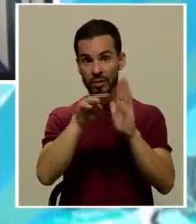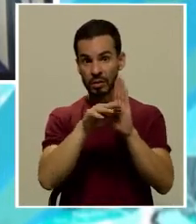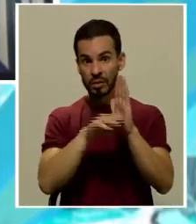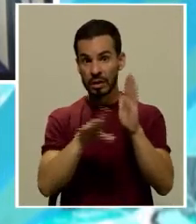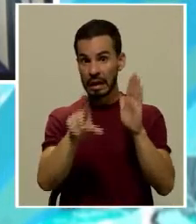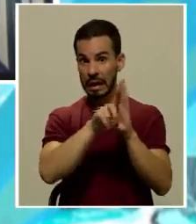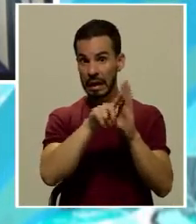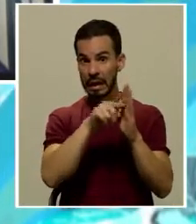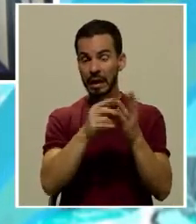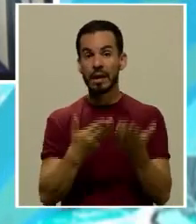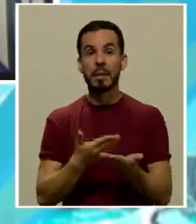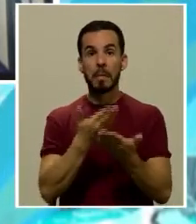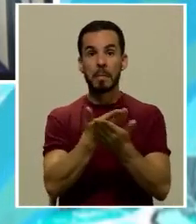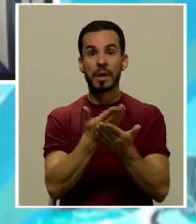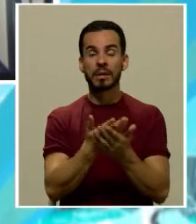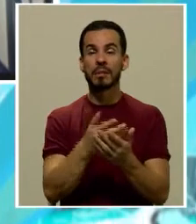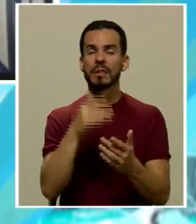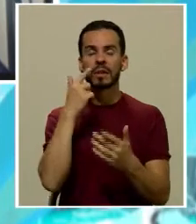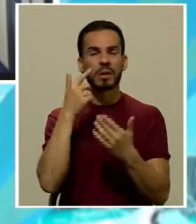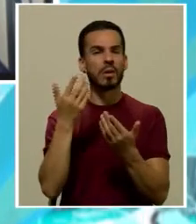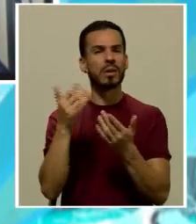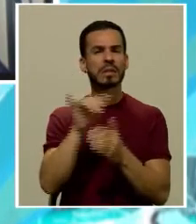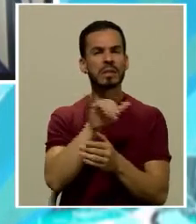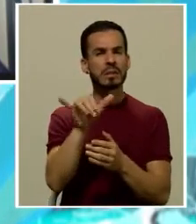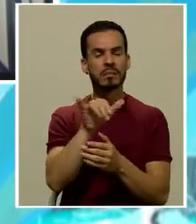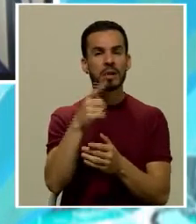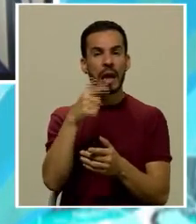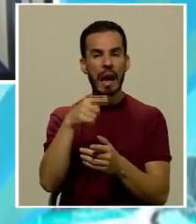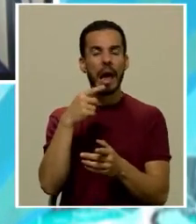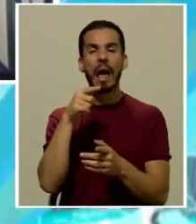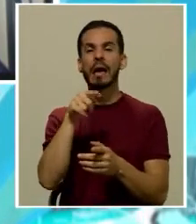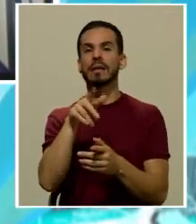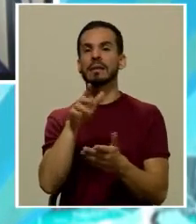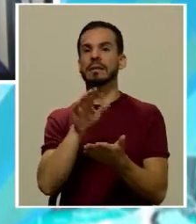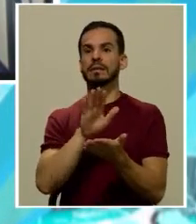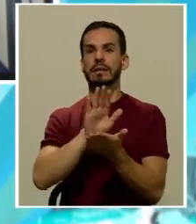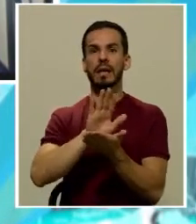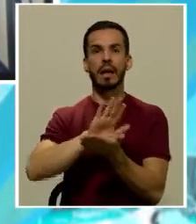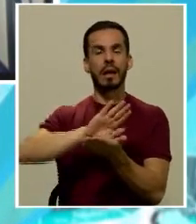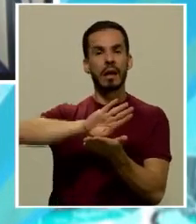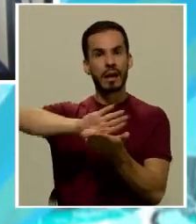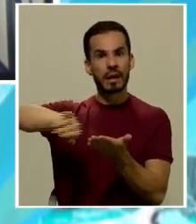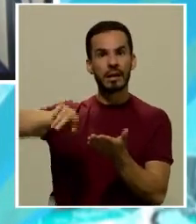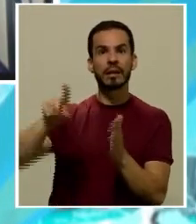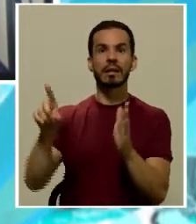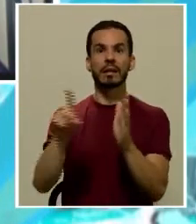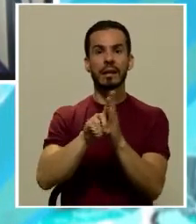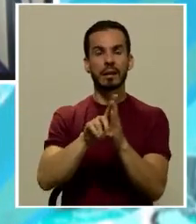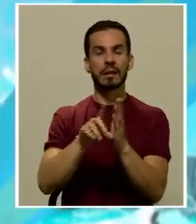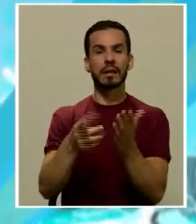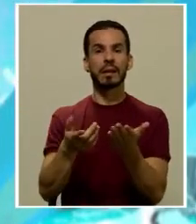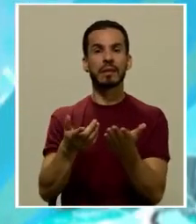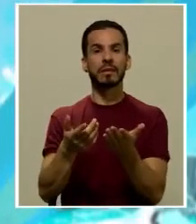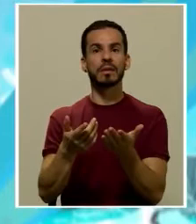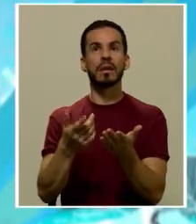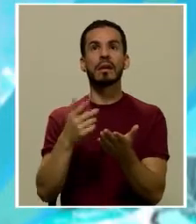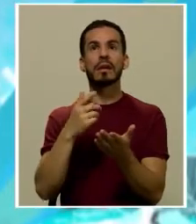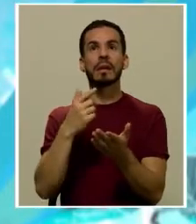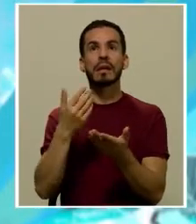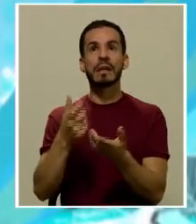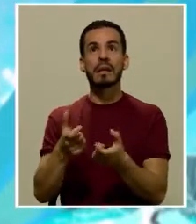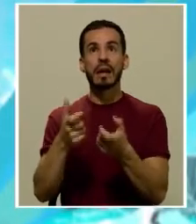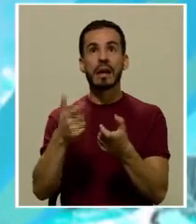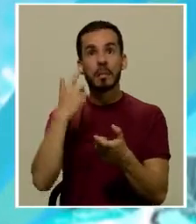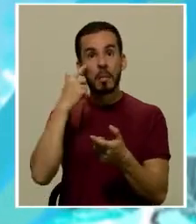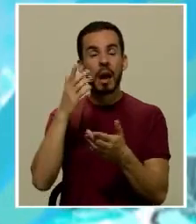planteamientos similares a esta negación o denegación de derechos, perdón, de derechos y